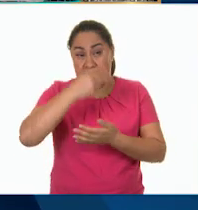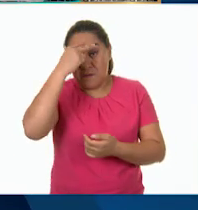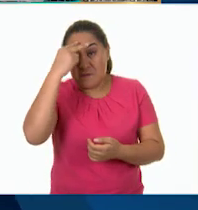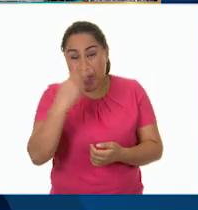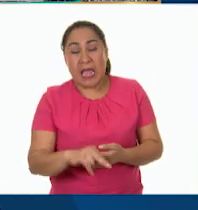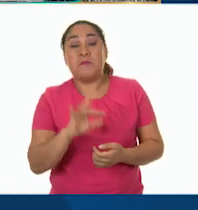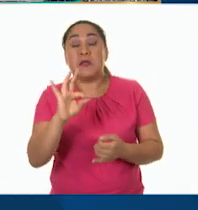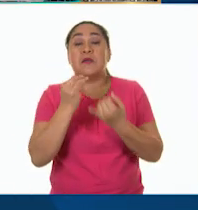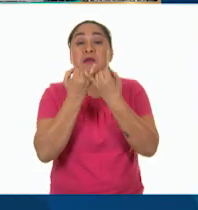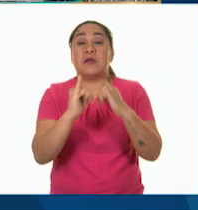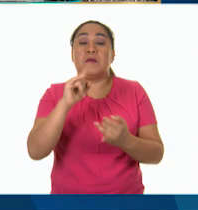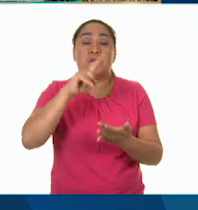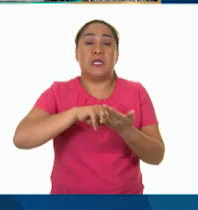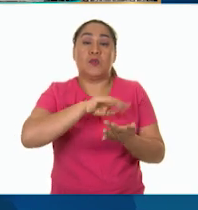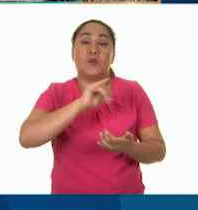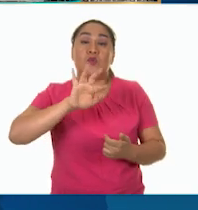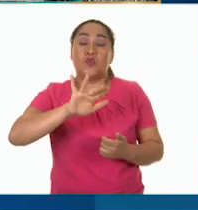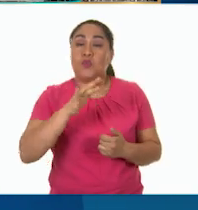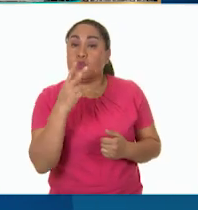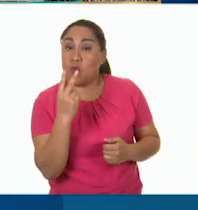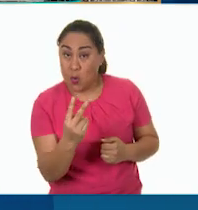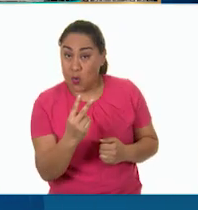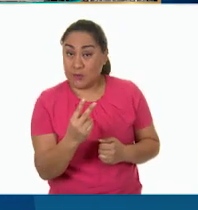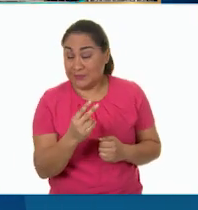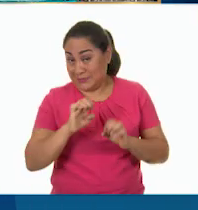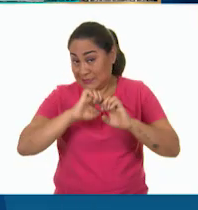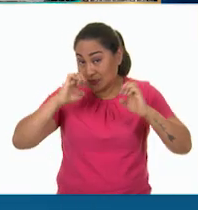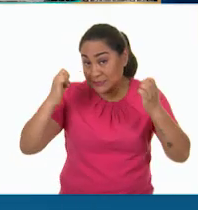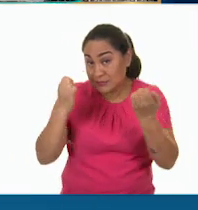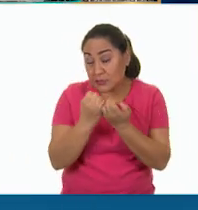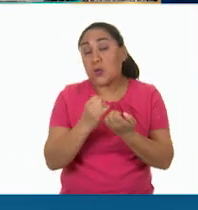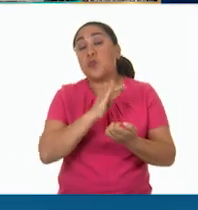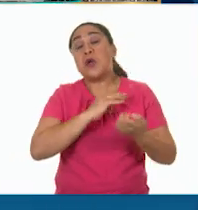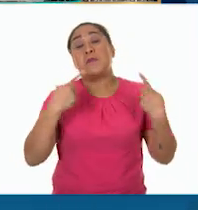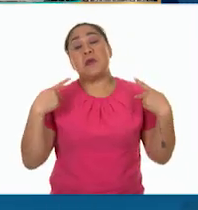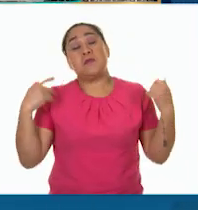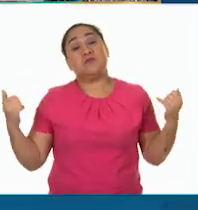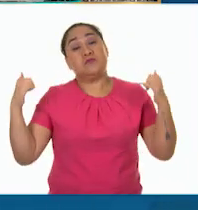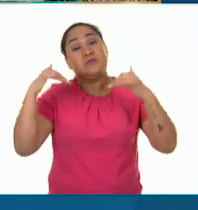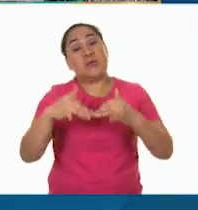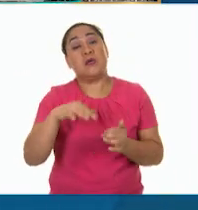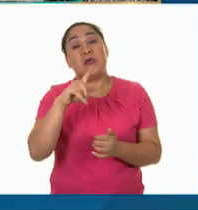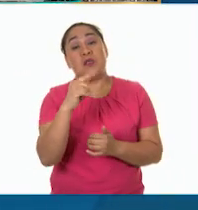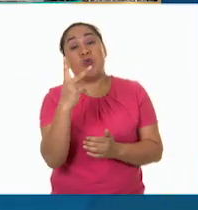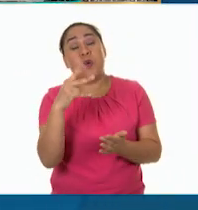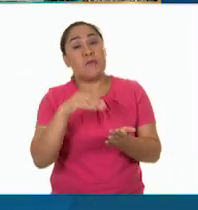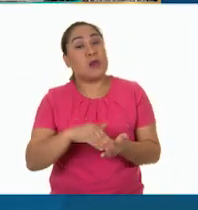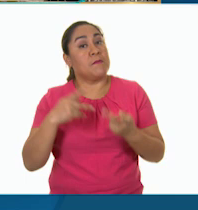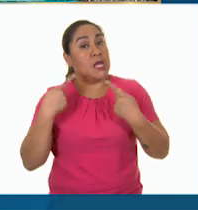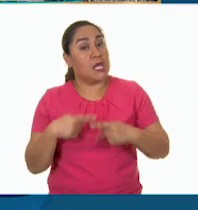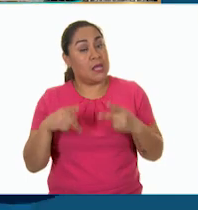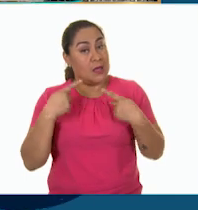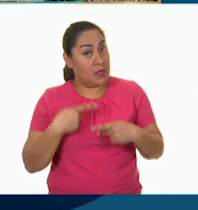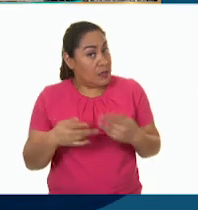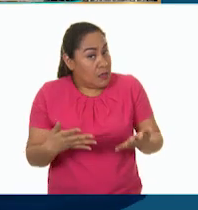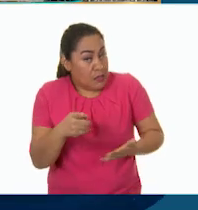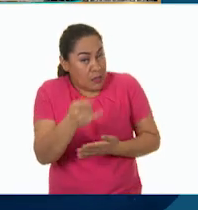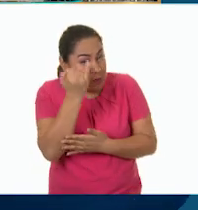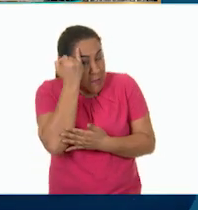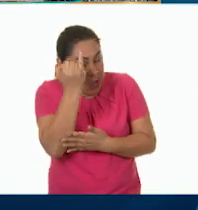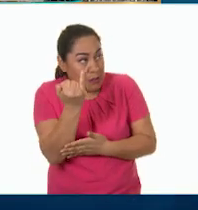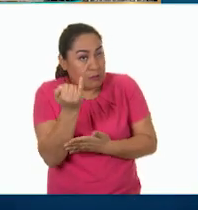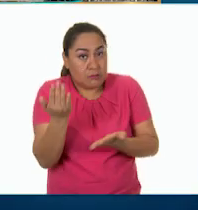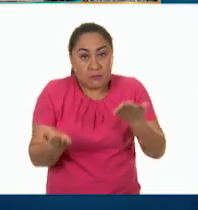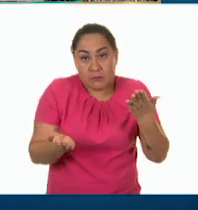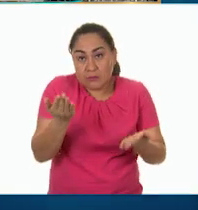que se inauguró en 1952. Y este estadio tiene un espacio para 72 mil personas. Imagínate la